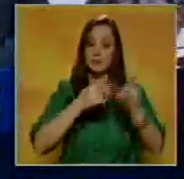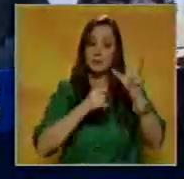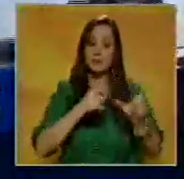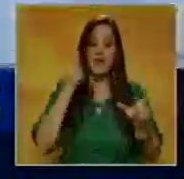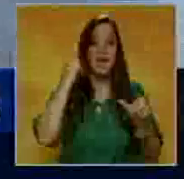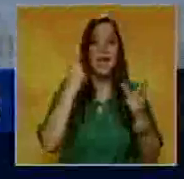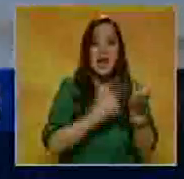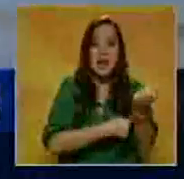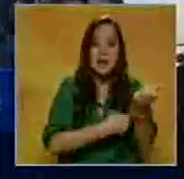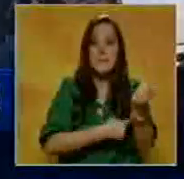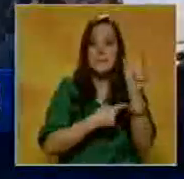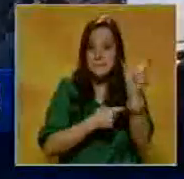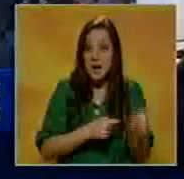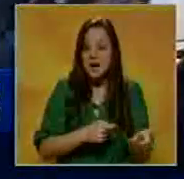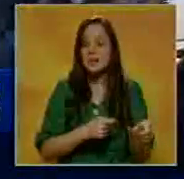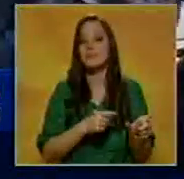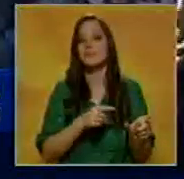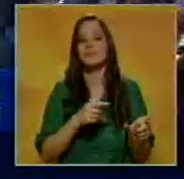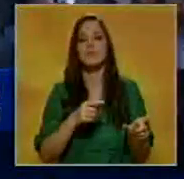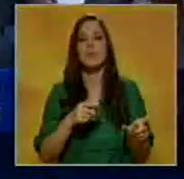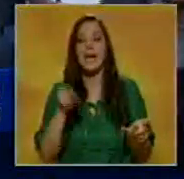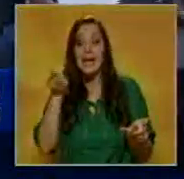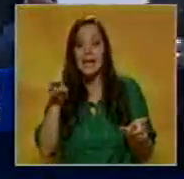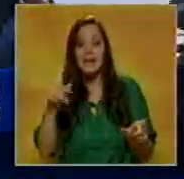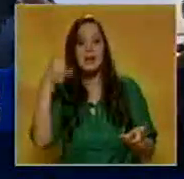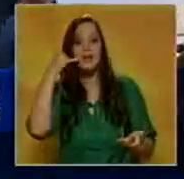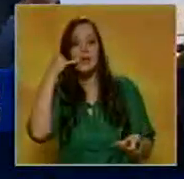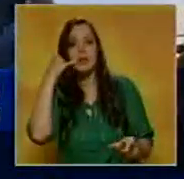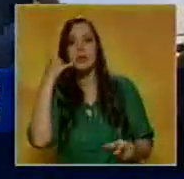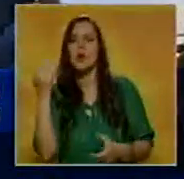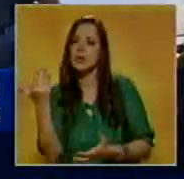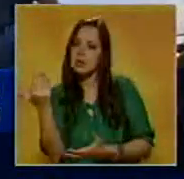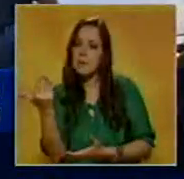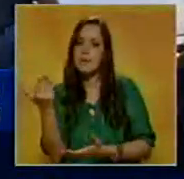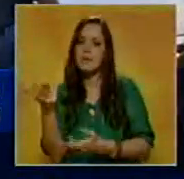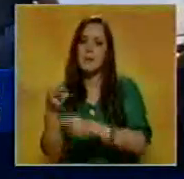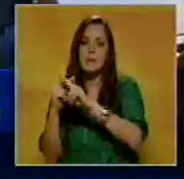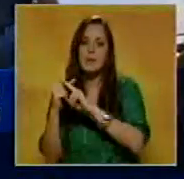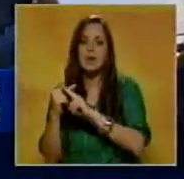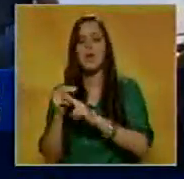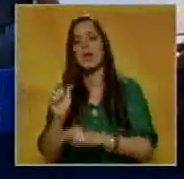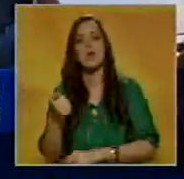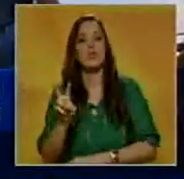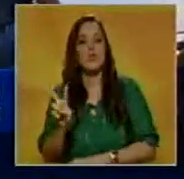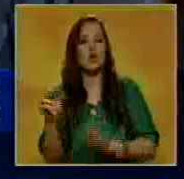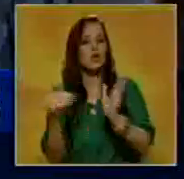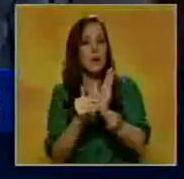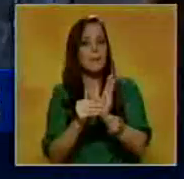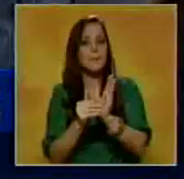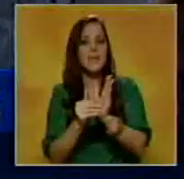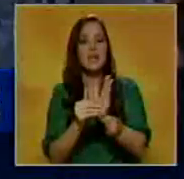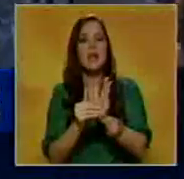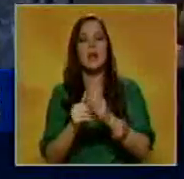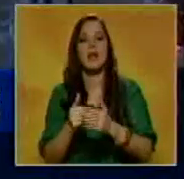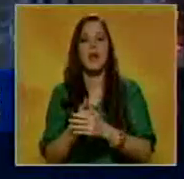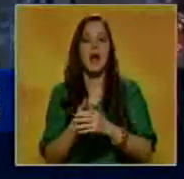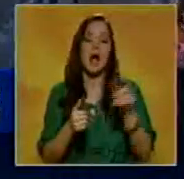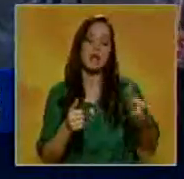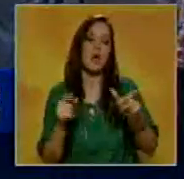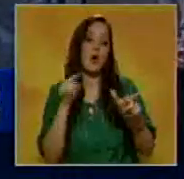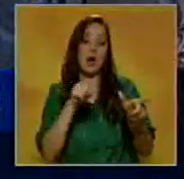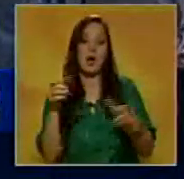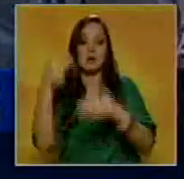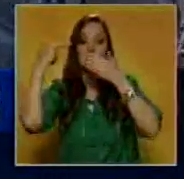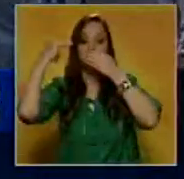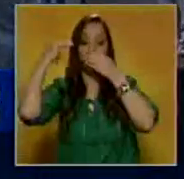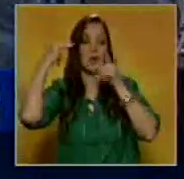Berroterán, hermana de la víctima, había recibido una llamada pidiéndole 12.000 bolívares para liberar a la mujer con vida. Funcionarios